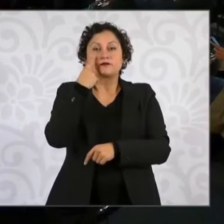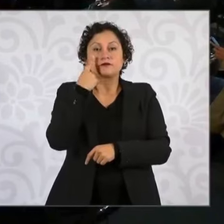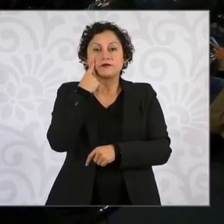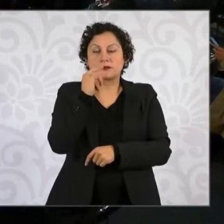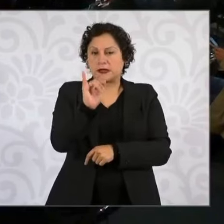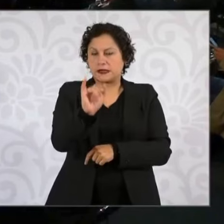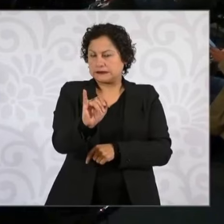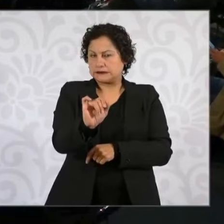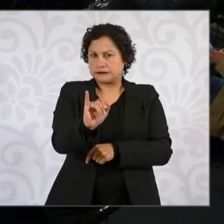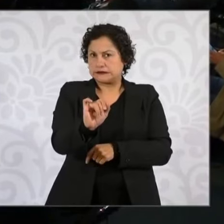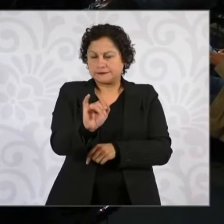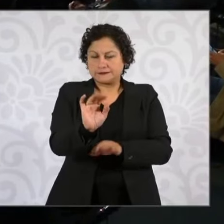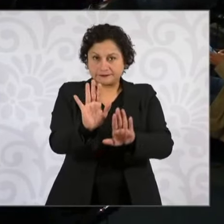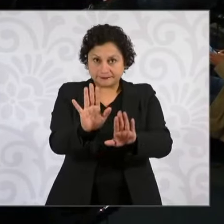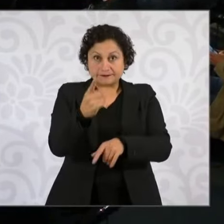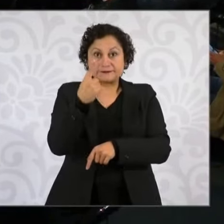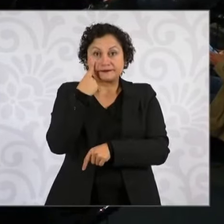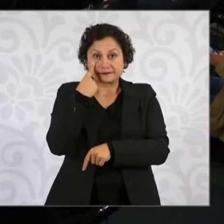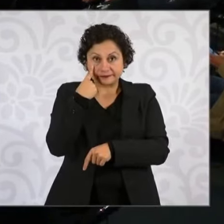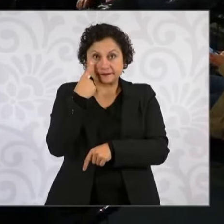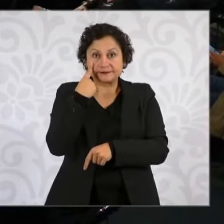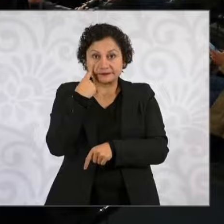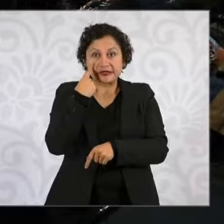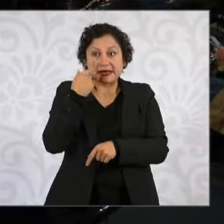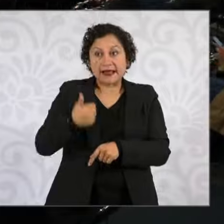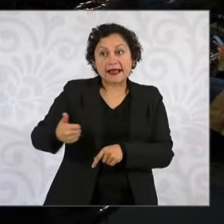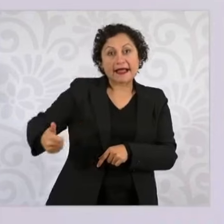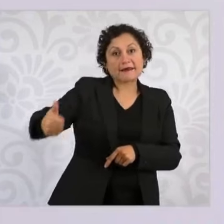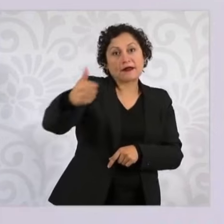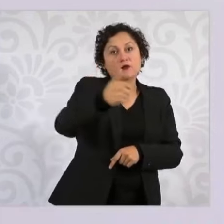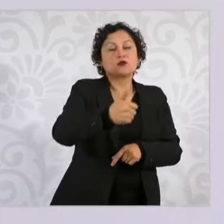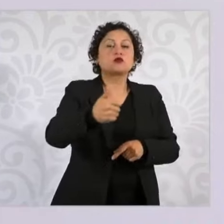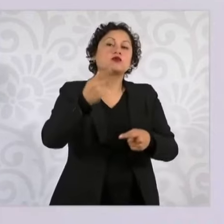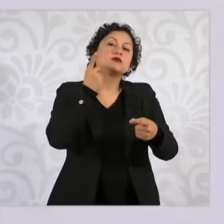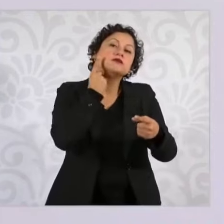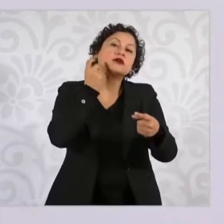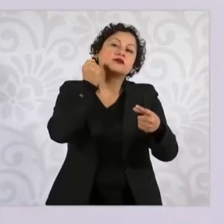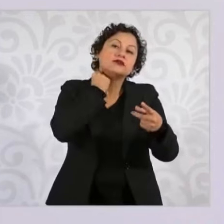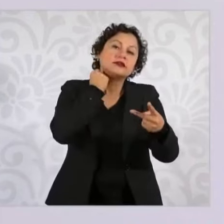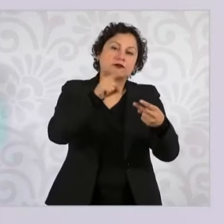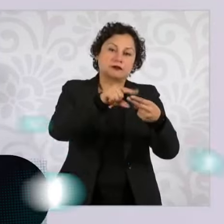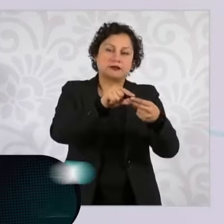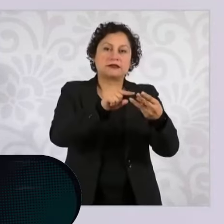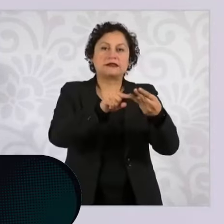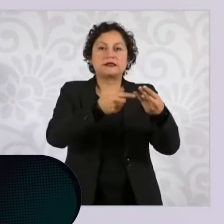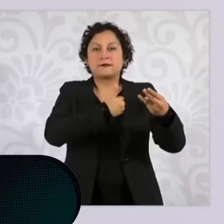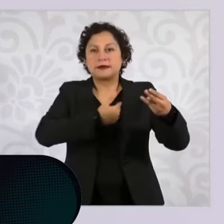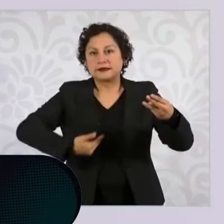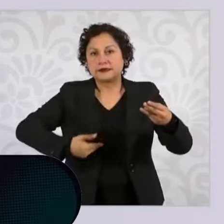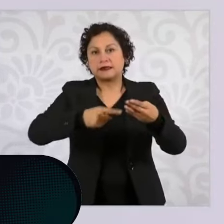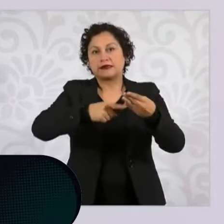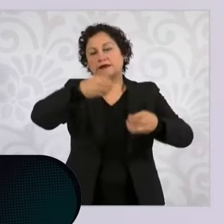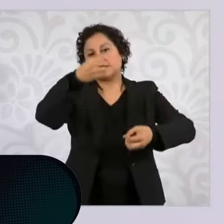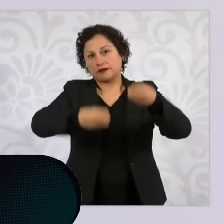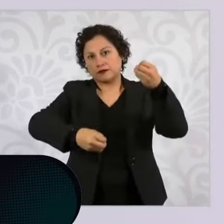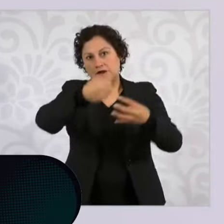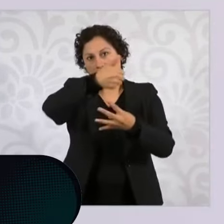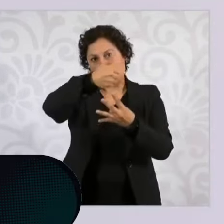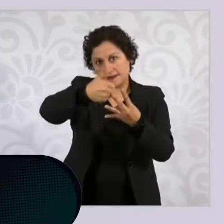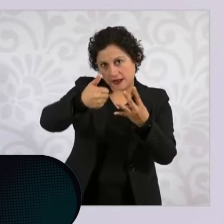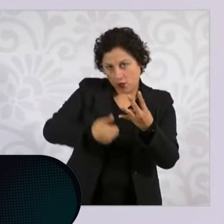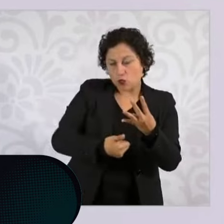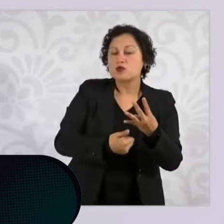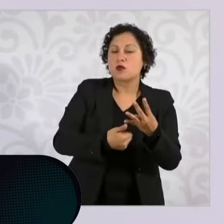supuesto que cada poder tiene sus atribuciones, pero hay artículos en las leyes que son muy claros,